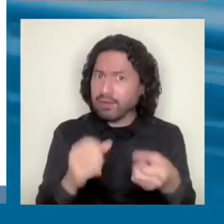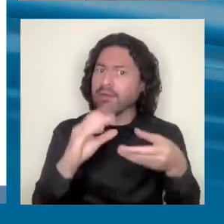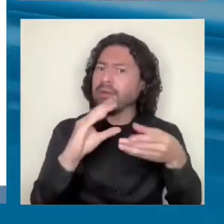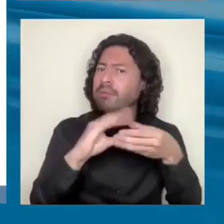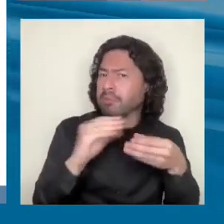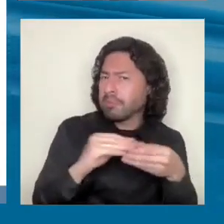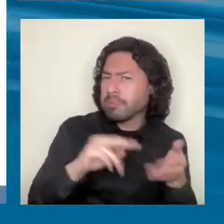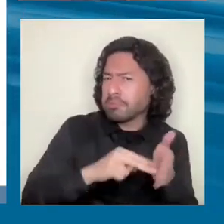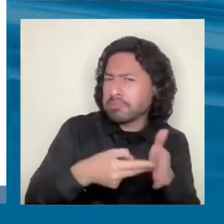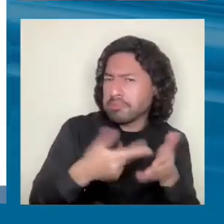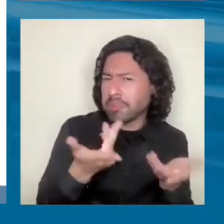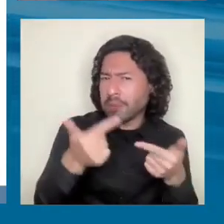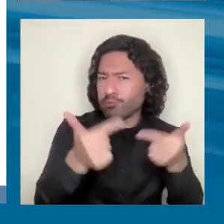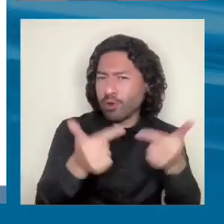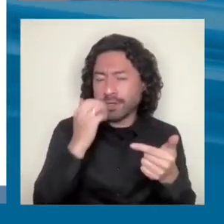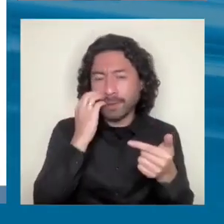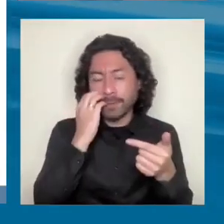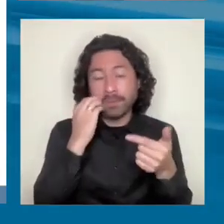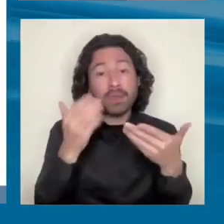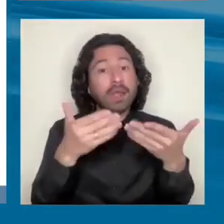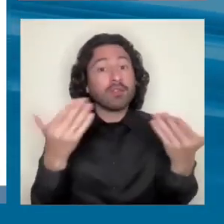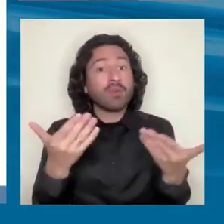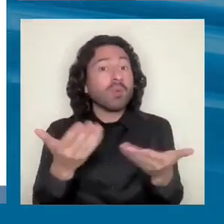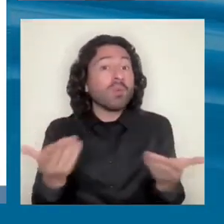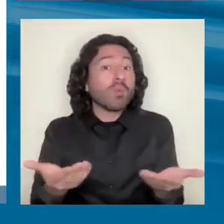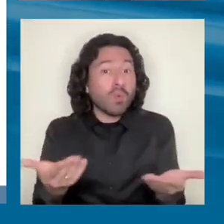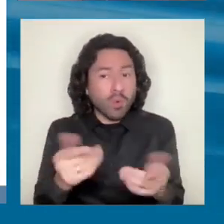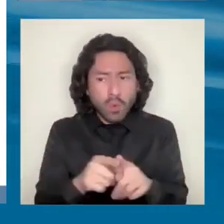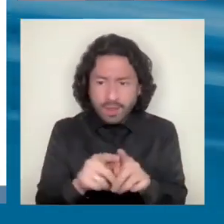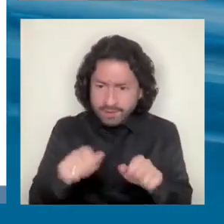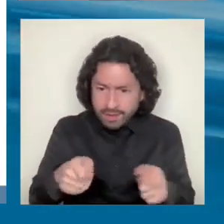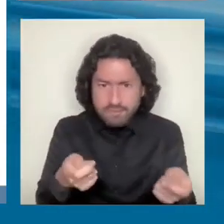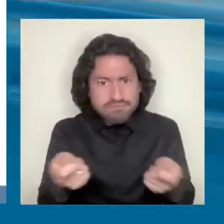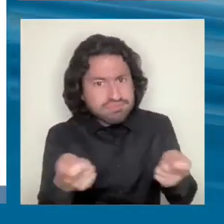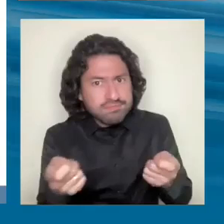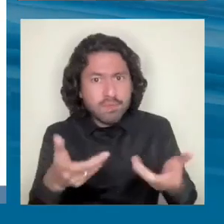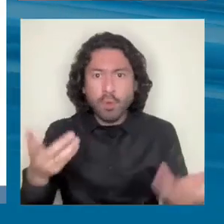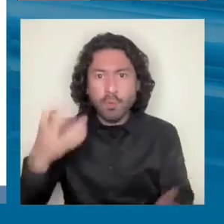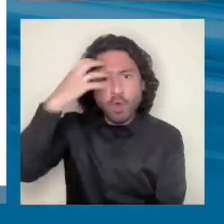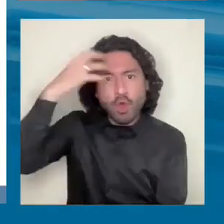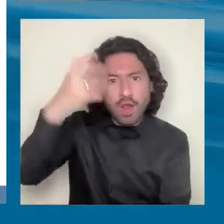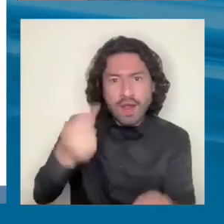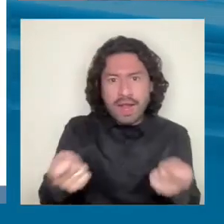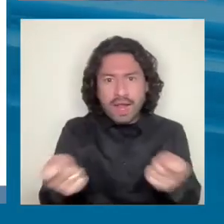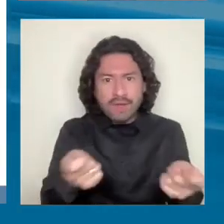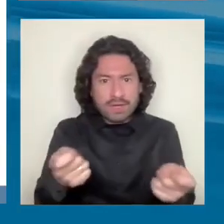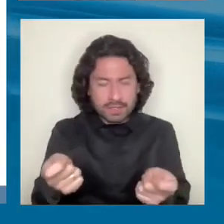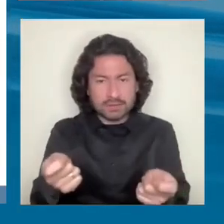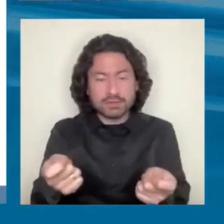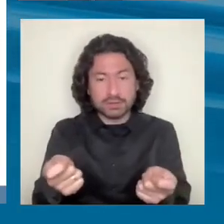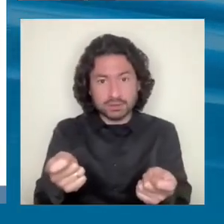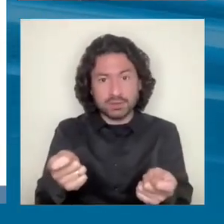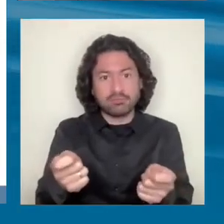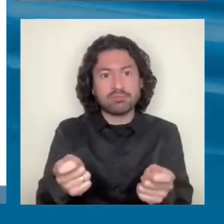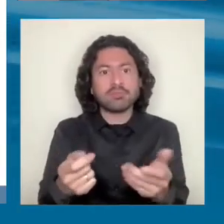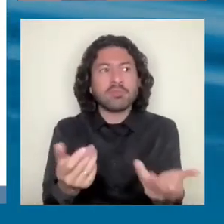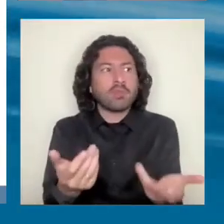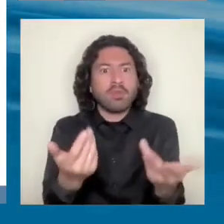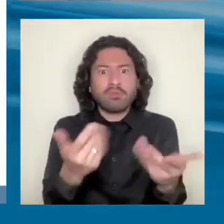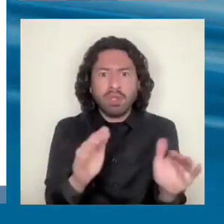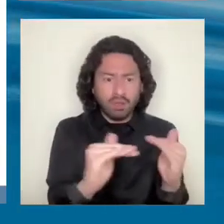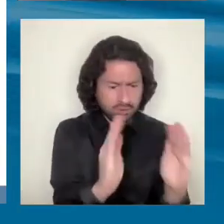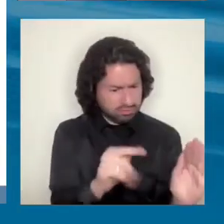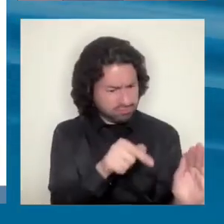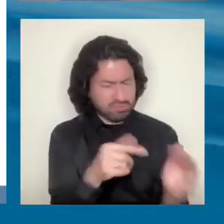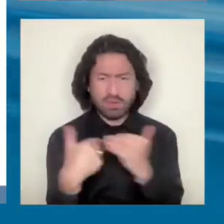y por lo tanto las exigencias de coordinación y de gobernanza que tienen las políticas. Porque si tenemos una institución encargada de